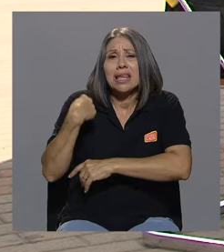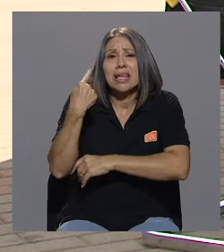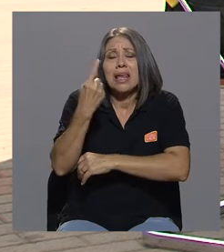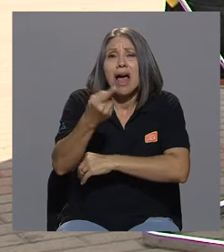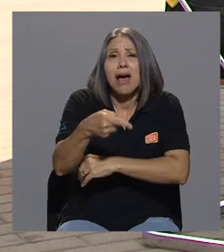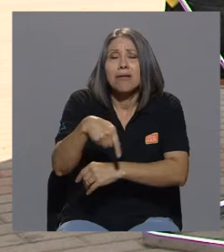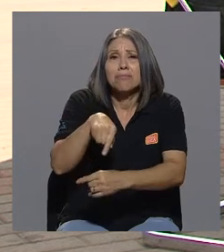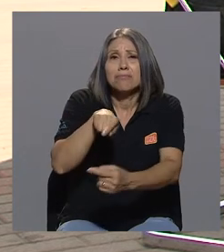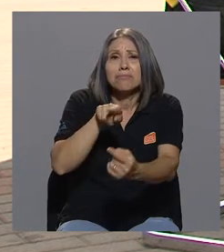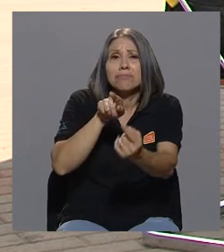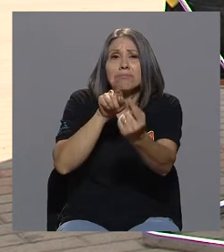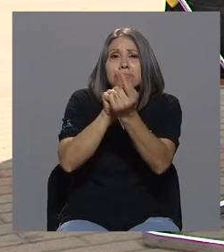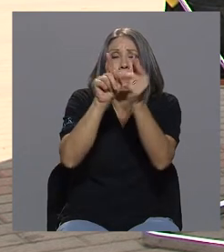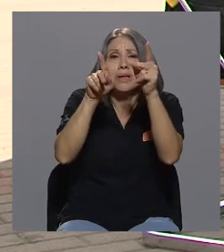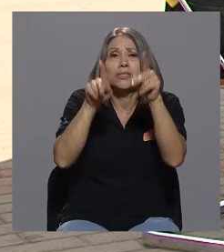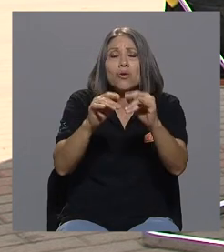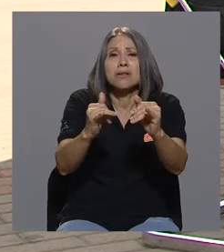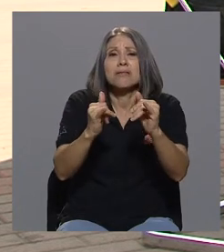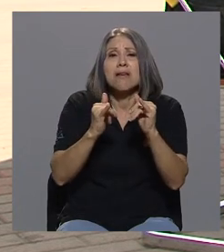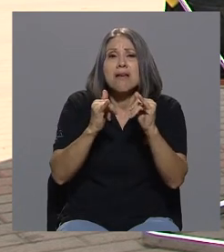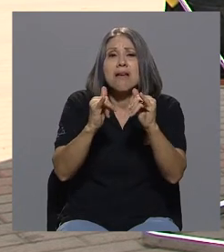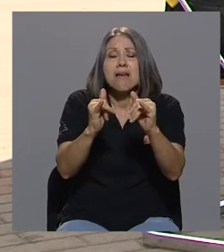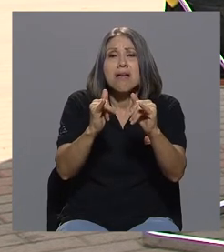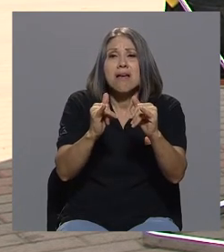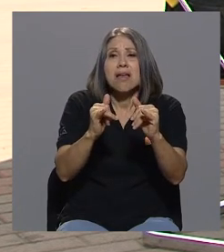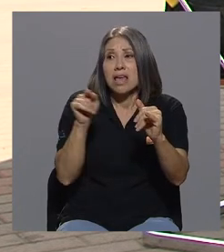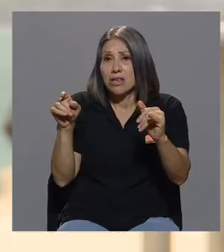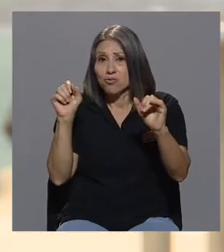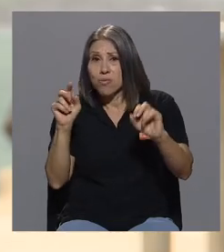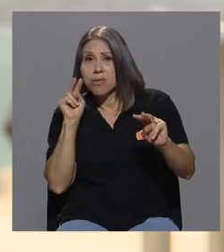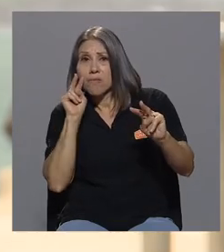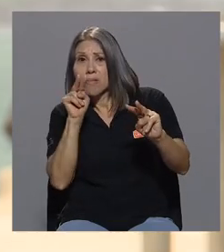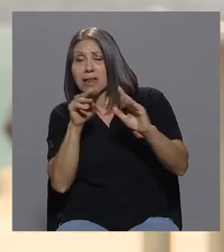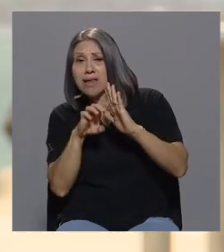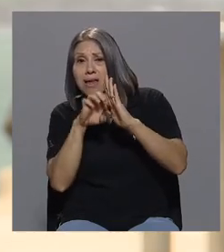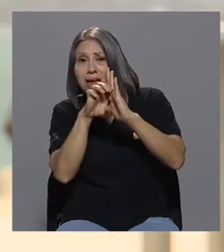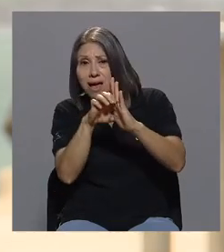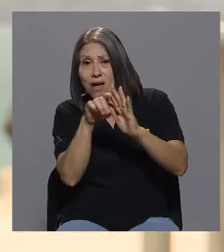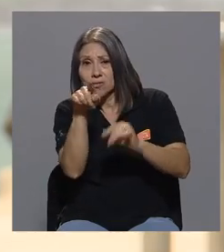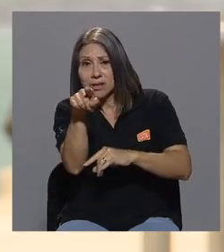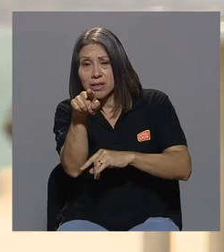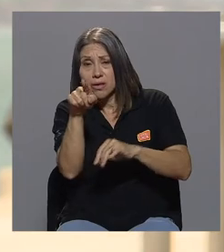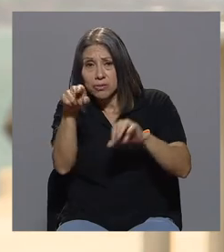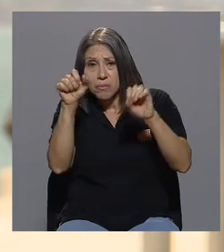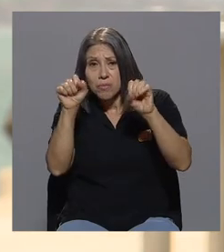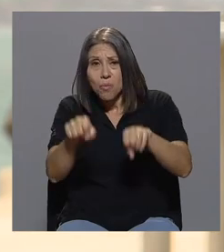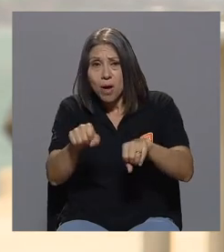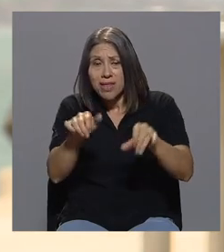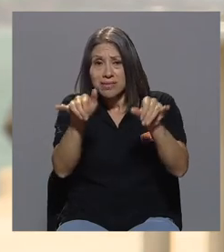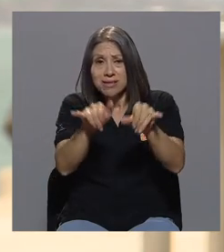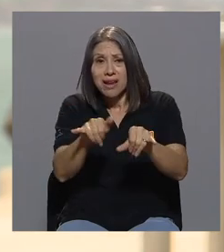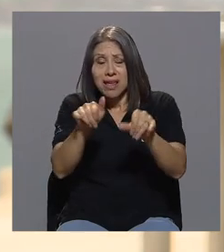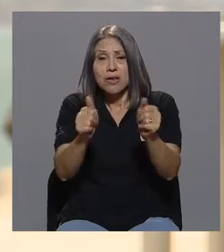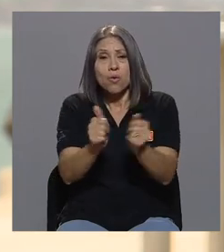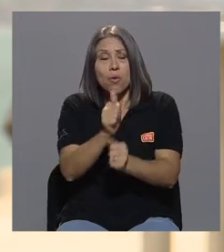y vas a poder ser un referente y vas a poder estar ahí asumiendo una actitud de